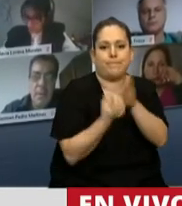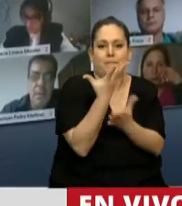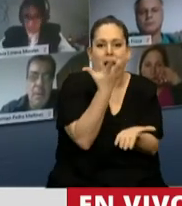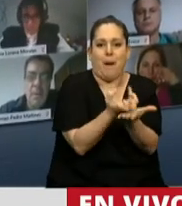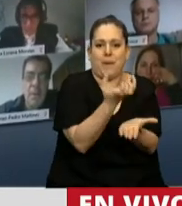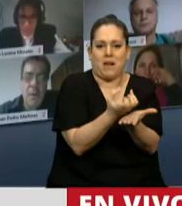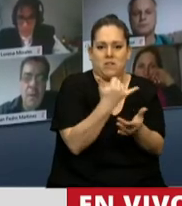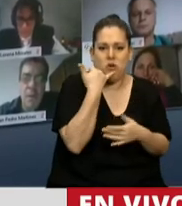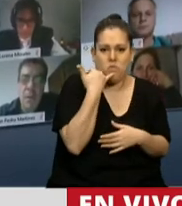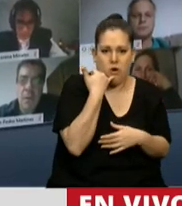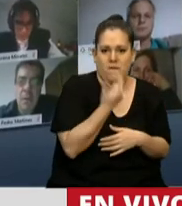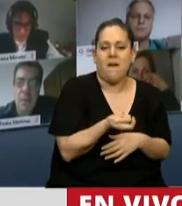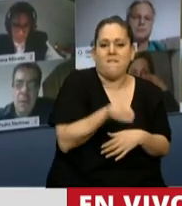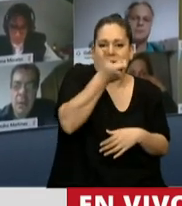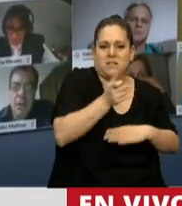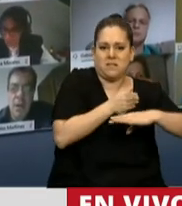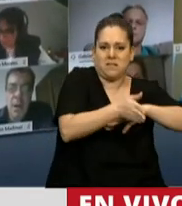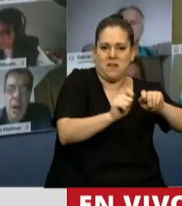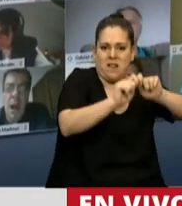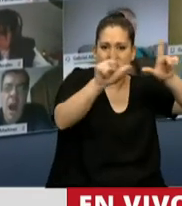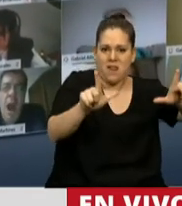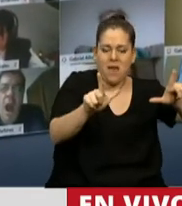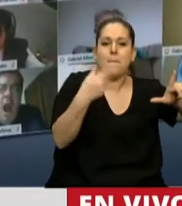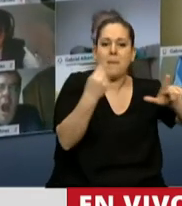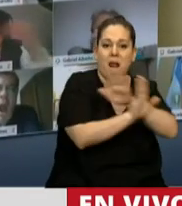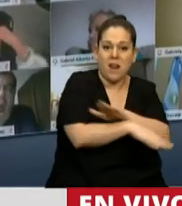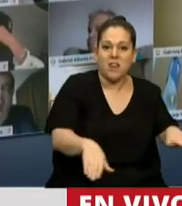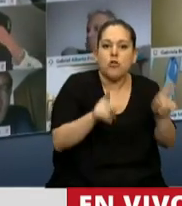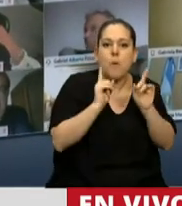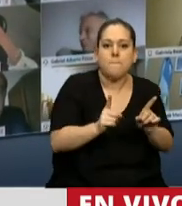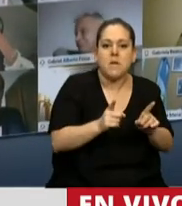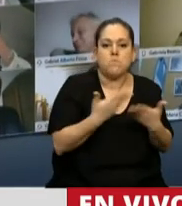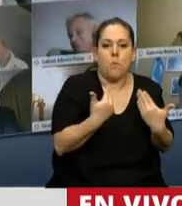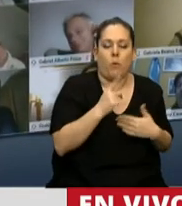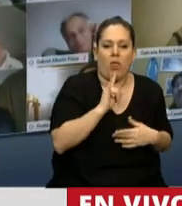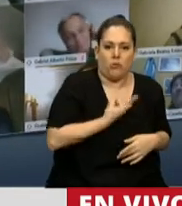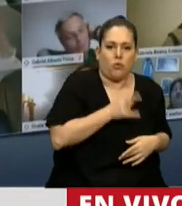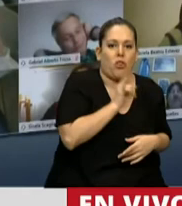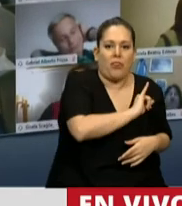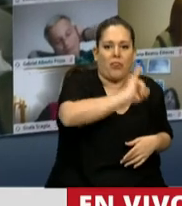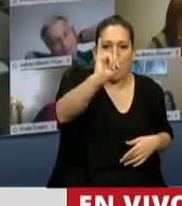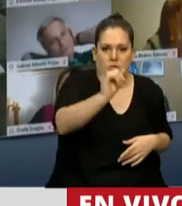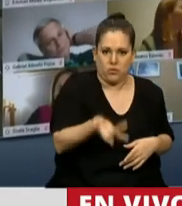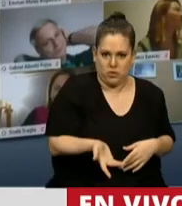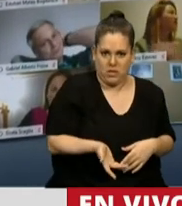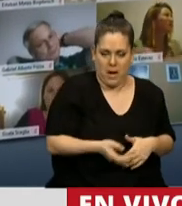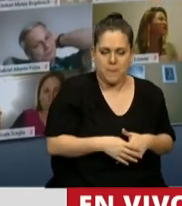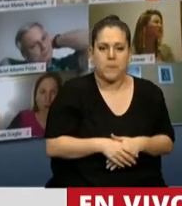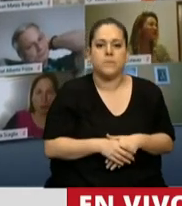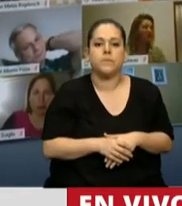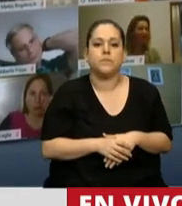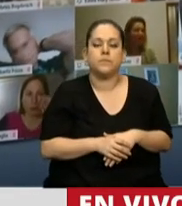accesible a niños y niñas para que los mismos puedan denunciar a través de los canales correspondientes.